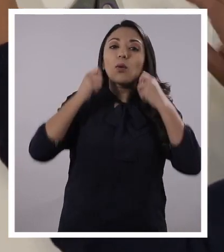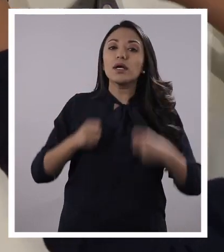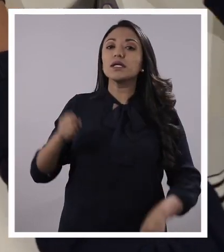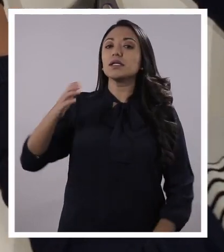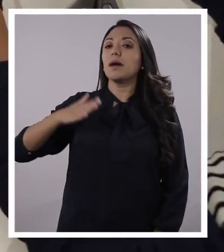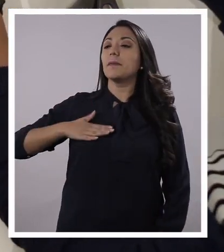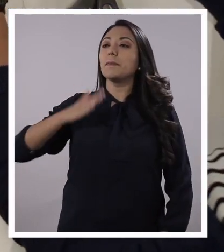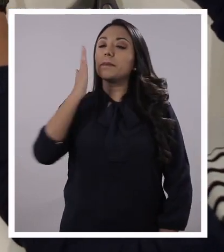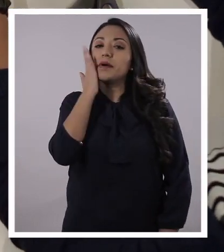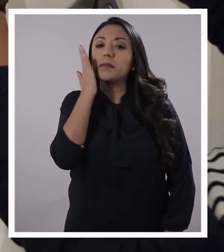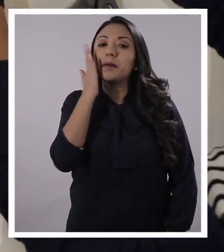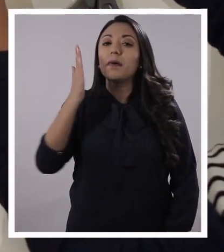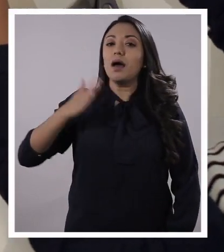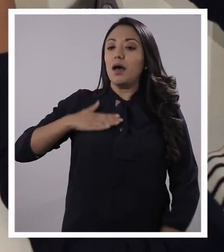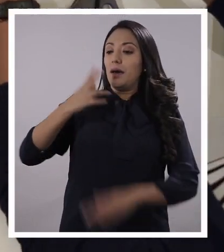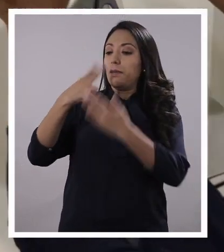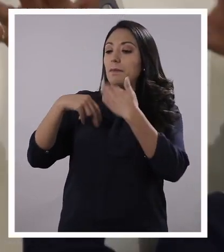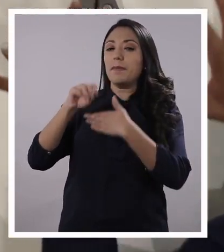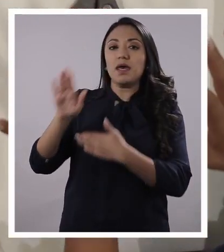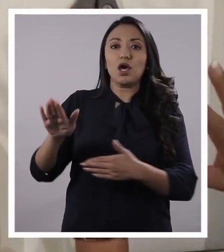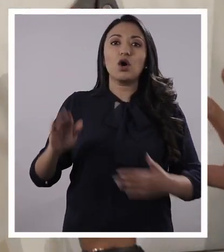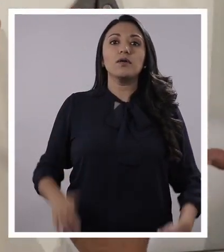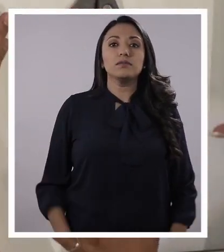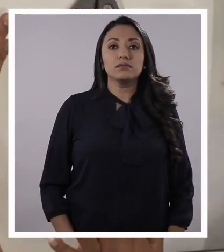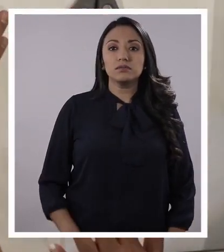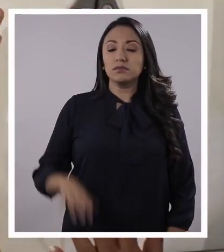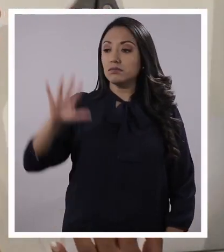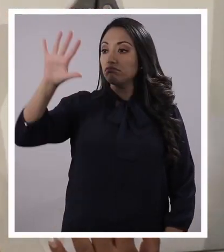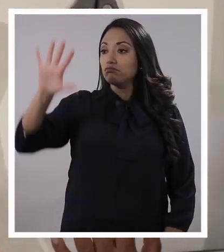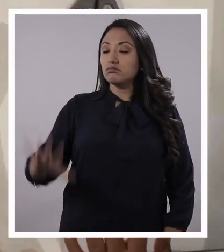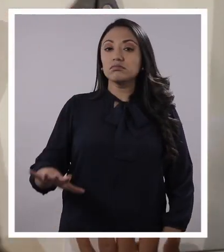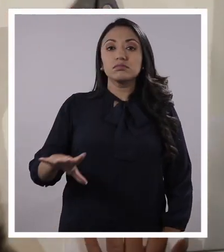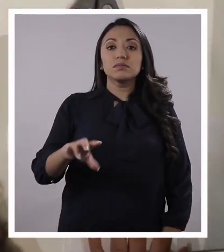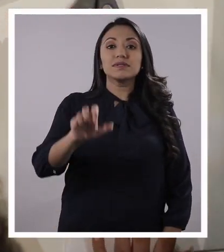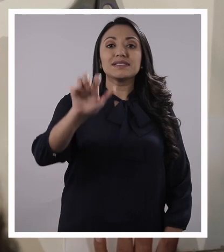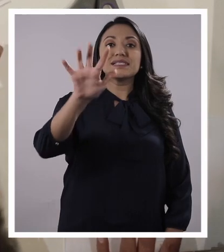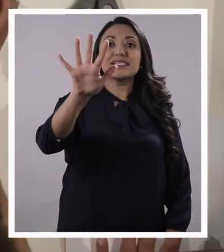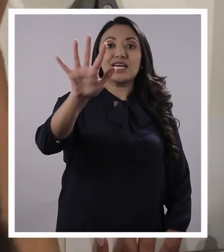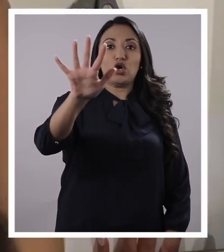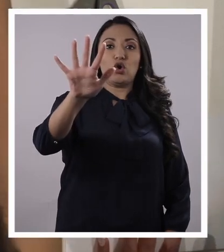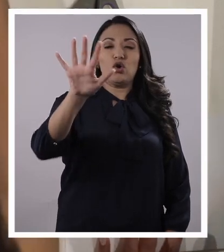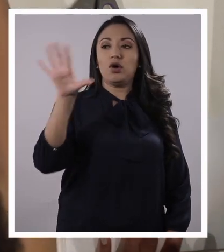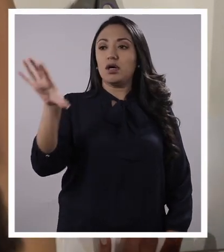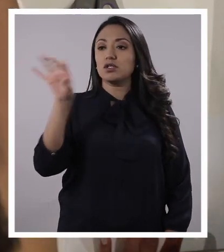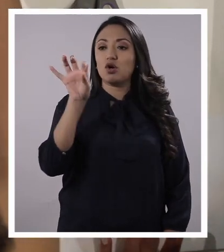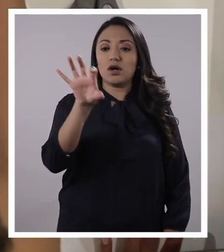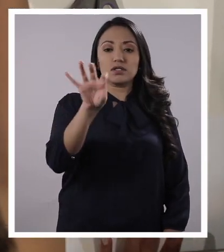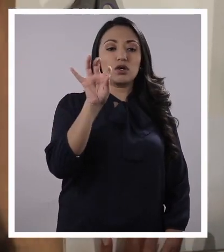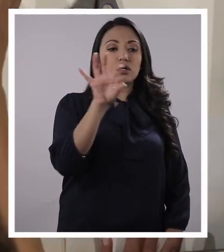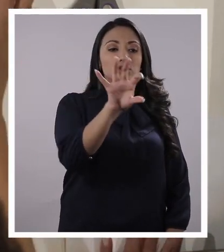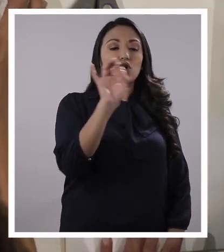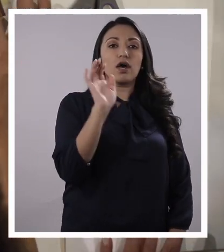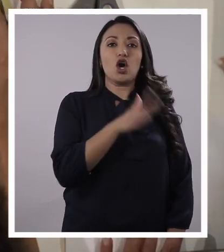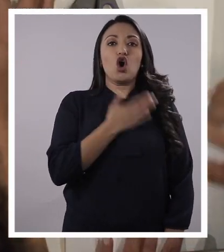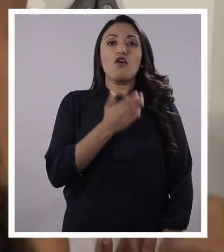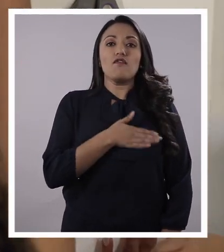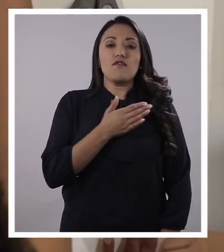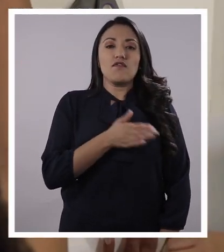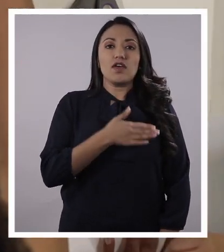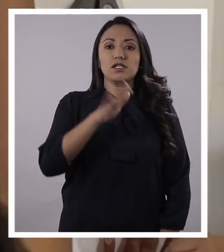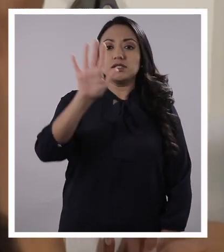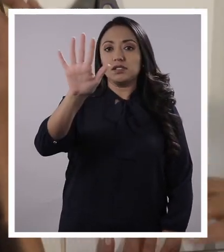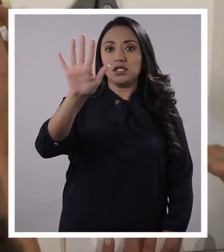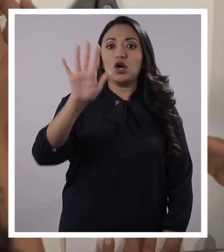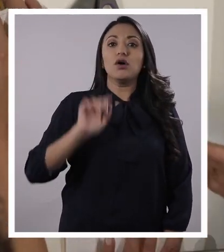mami y a mi hijo. De estas personas, chicos, escojan a cinco que sean sus personas de confianza. Puede ser